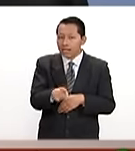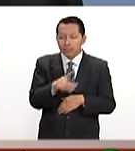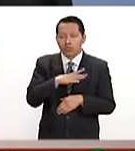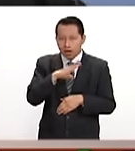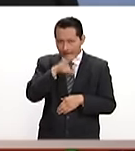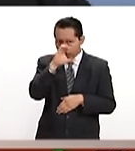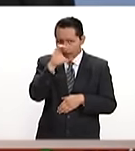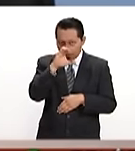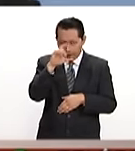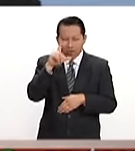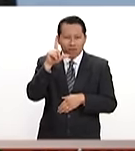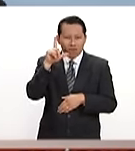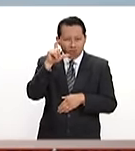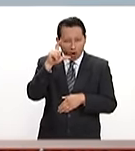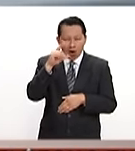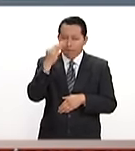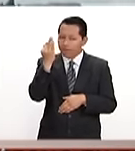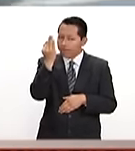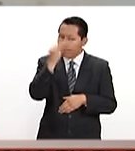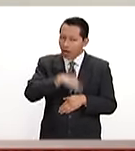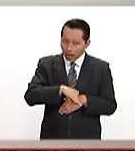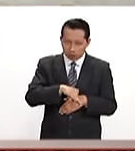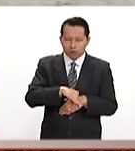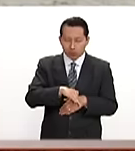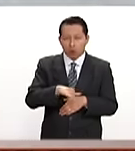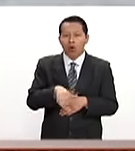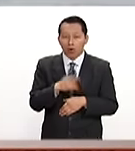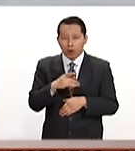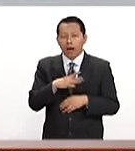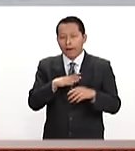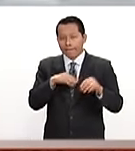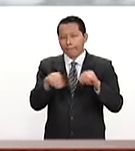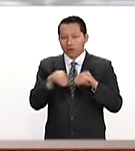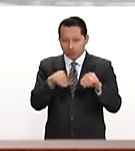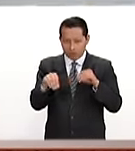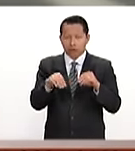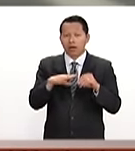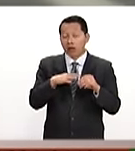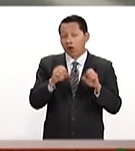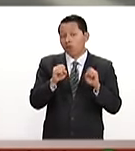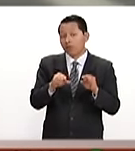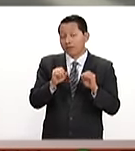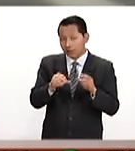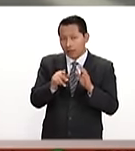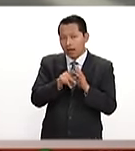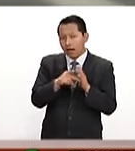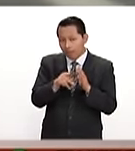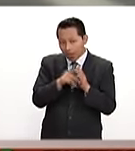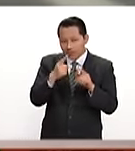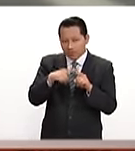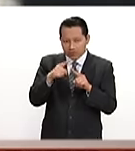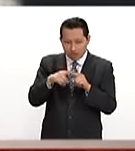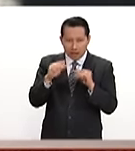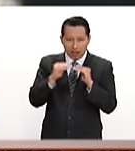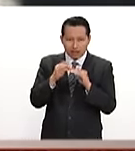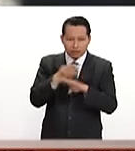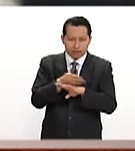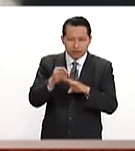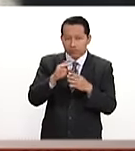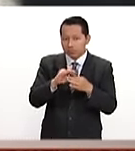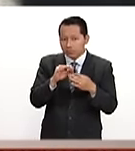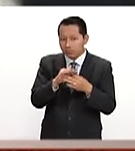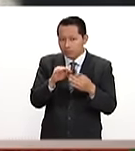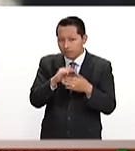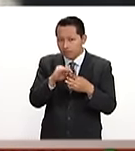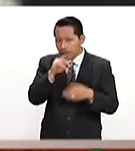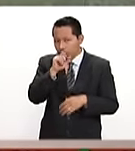fotografía falsa tomada de las movilizaciones, la oficina de prensa de la Casa Blanca señaló que la multitudinaria